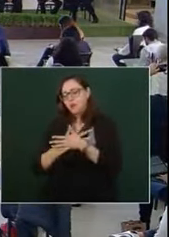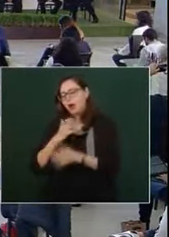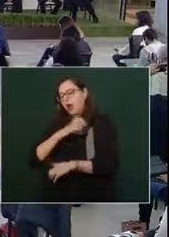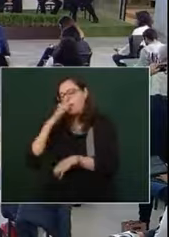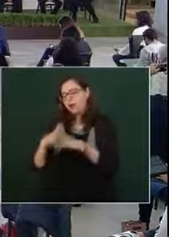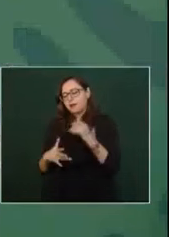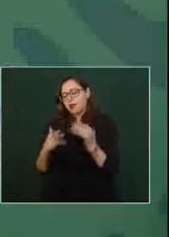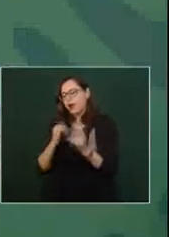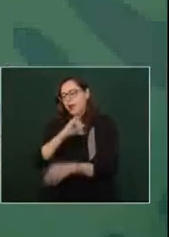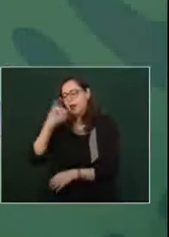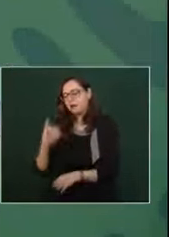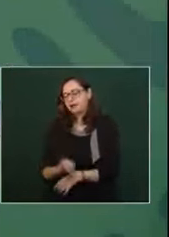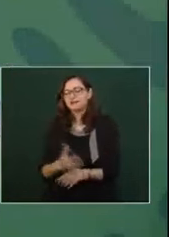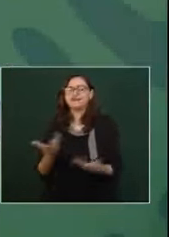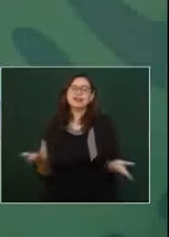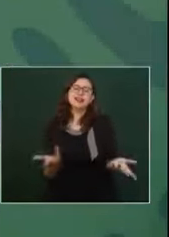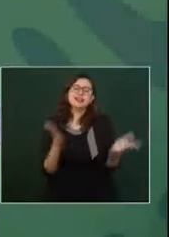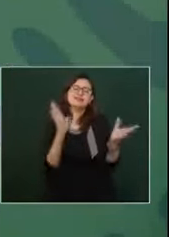Lástima, Chumel.